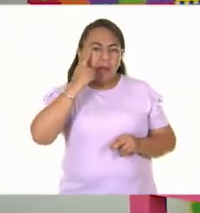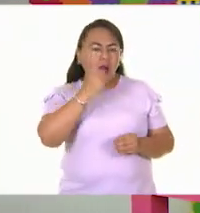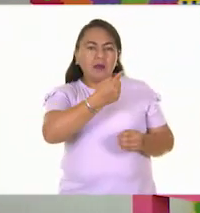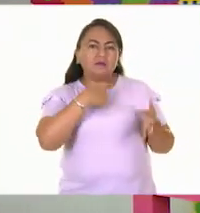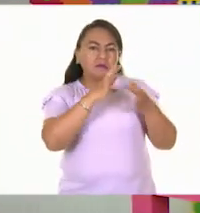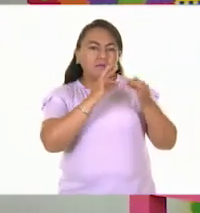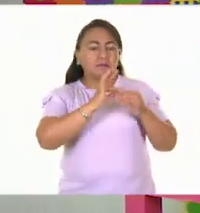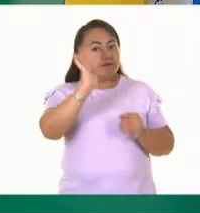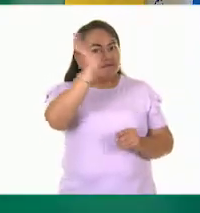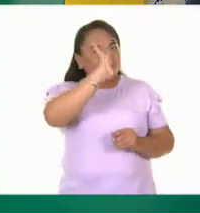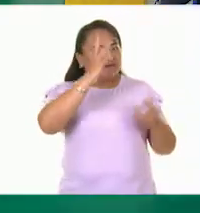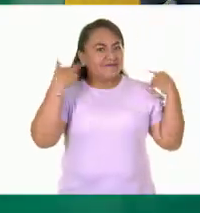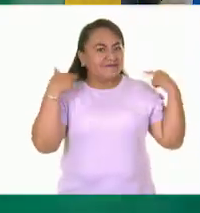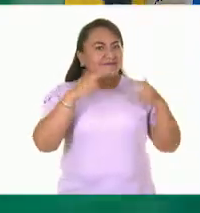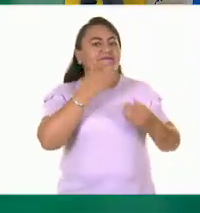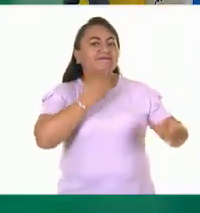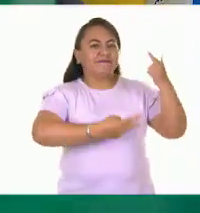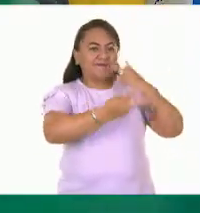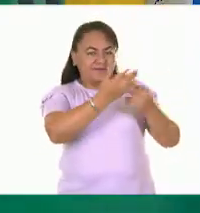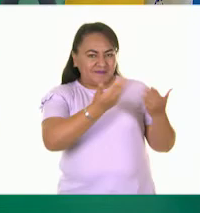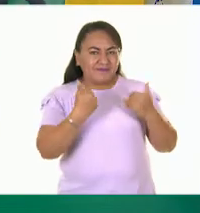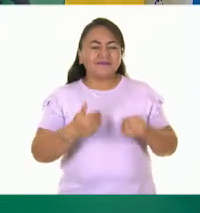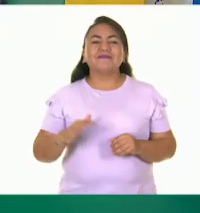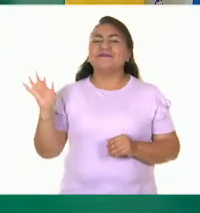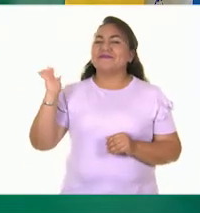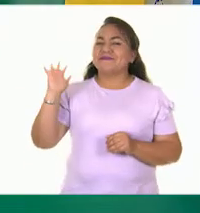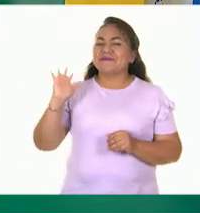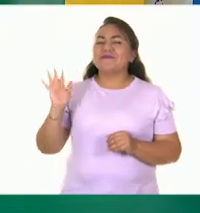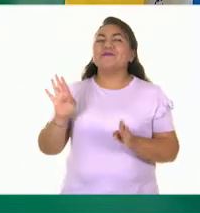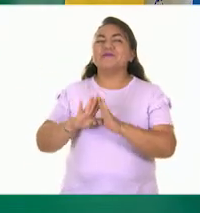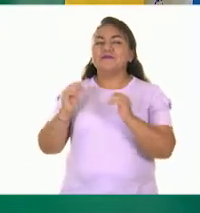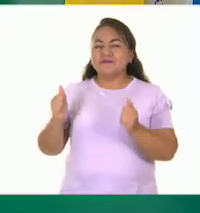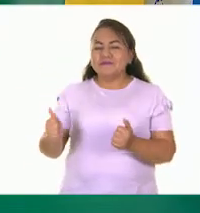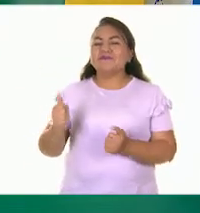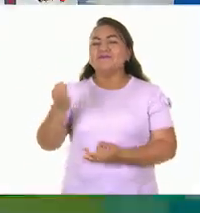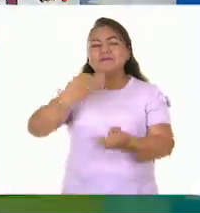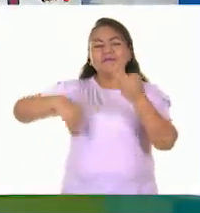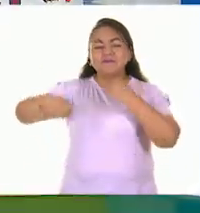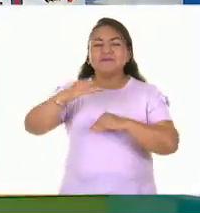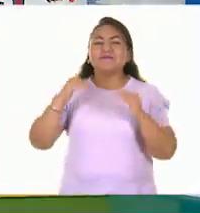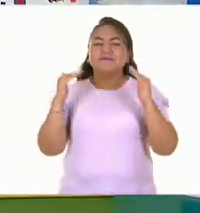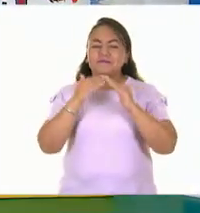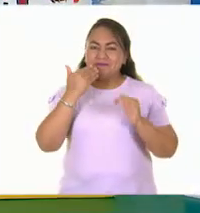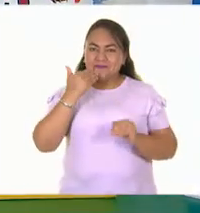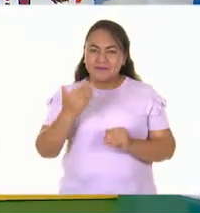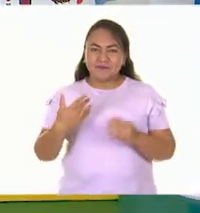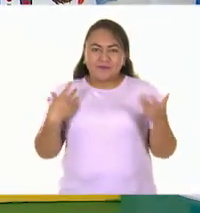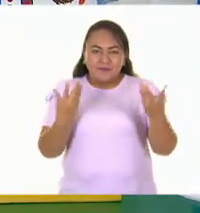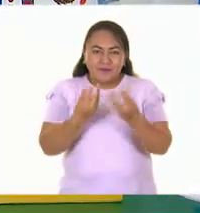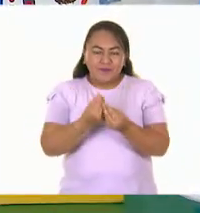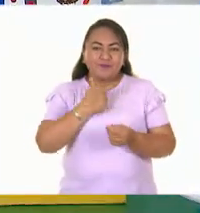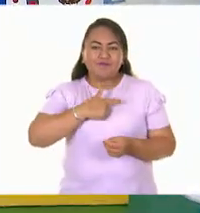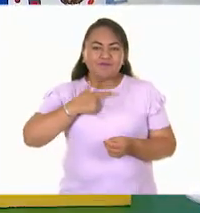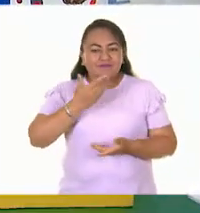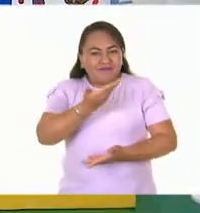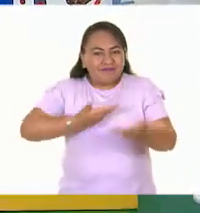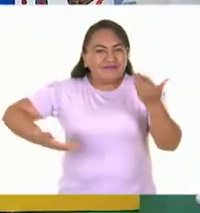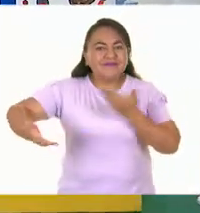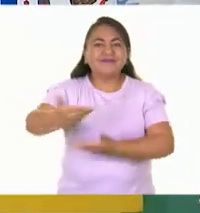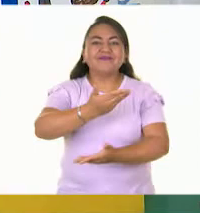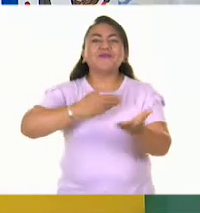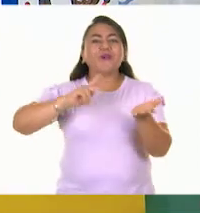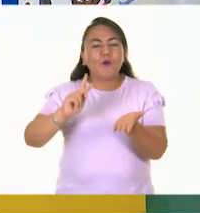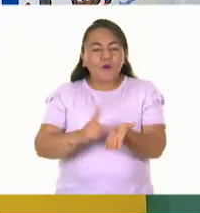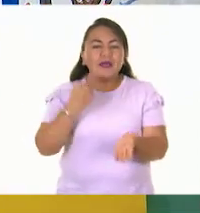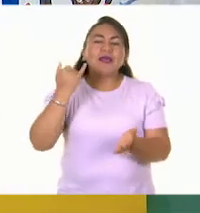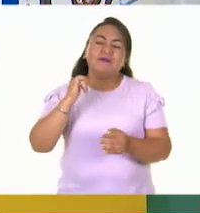bien? Hola, maestra Mónica, bienvenida. Adelante. Hola, ¿qué tal, Pilar? Hola, niños y niñas en casa. Es un gusto estar aquí con ustedes compartiendo nuevamente.